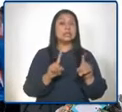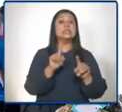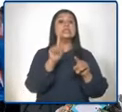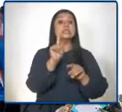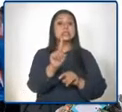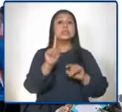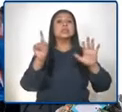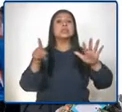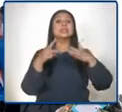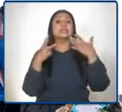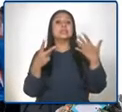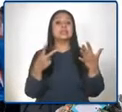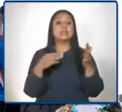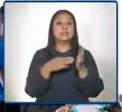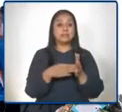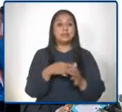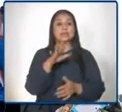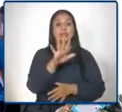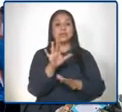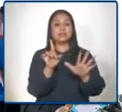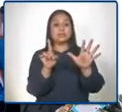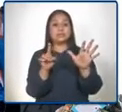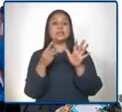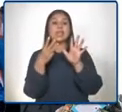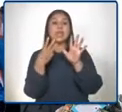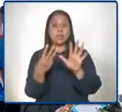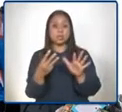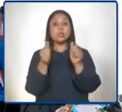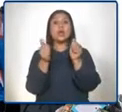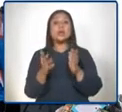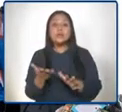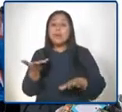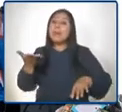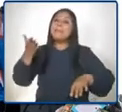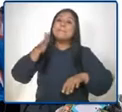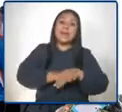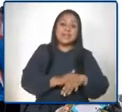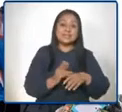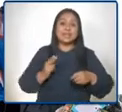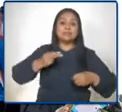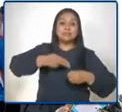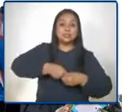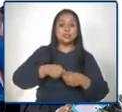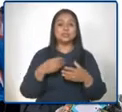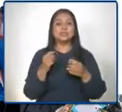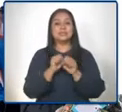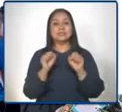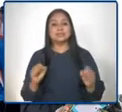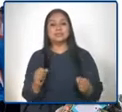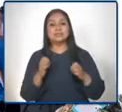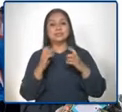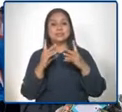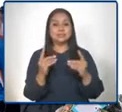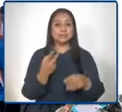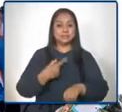.568 estudiantes incorporados al Sistema Educativo Nacional.